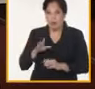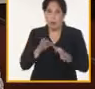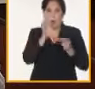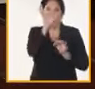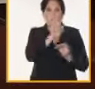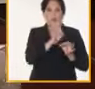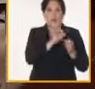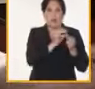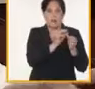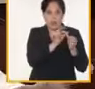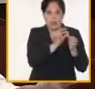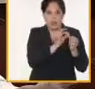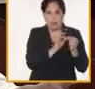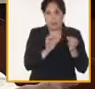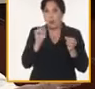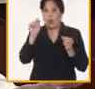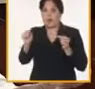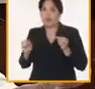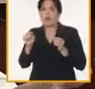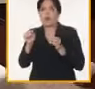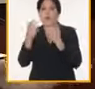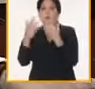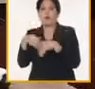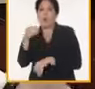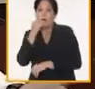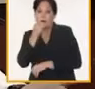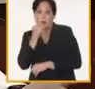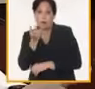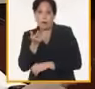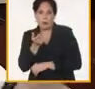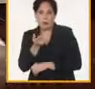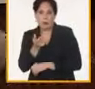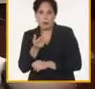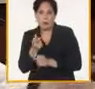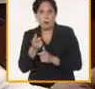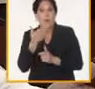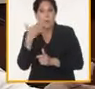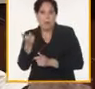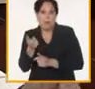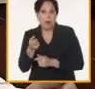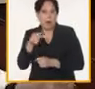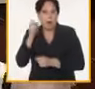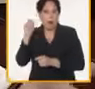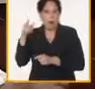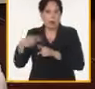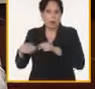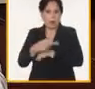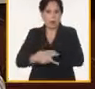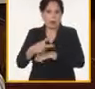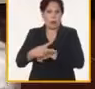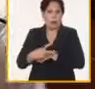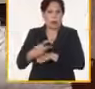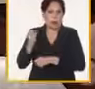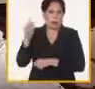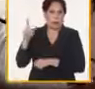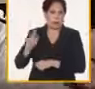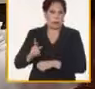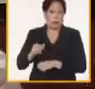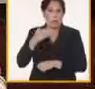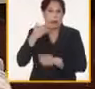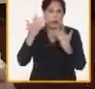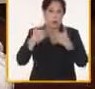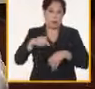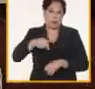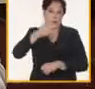por ciento de financiamiento lo pone en la producción de alimentos ¿no va a ser mucho más rentable para el país mucho más soberano? La respuesta es sí sin